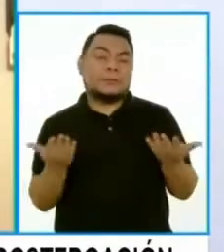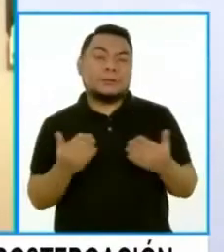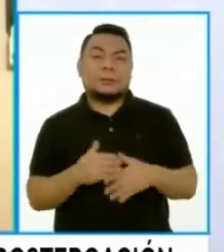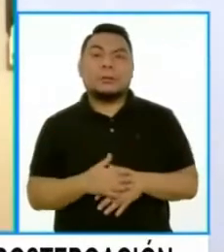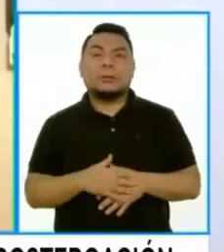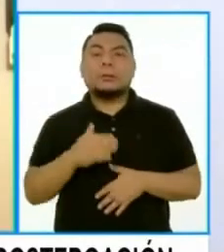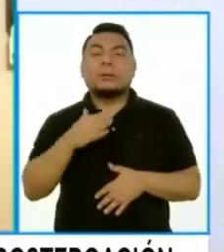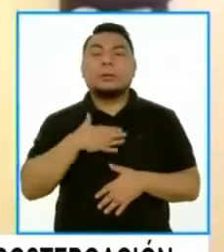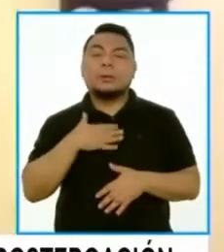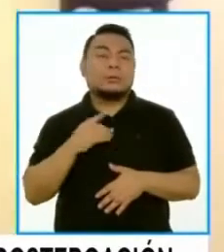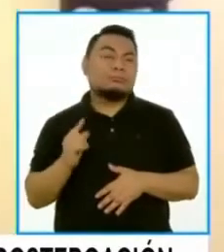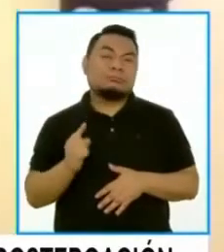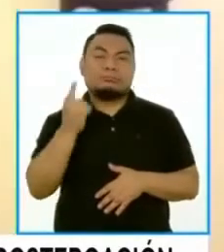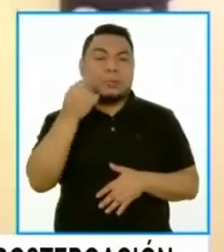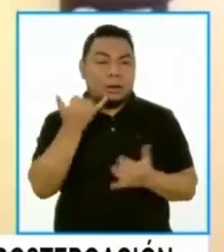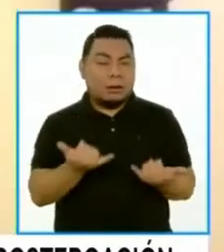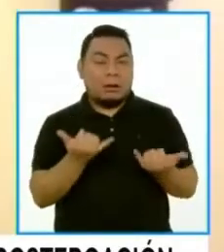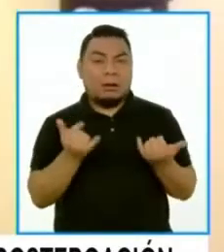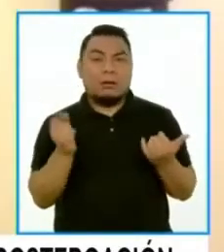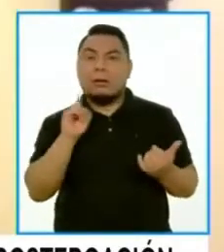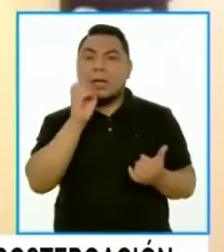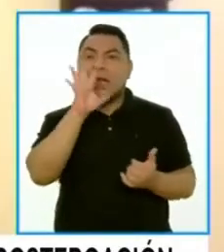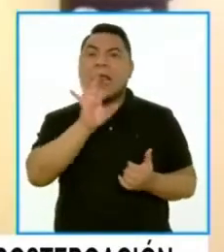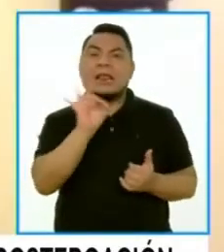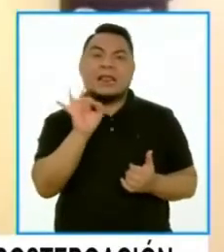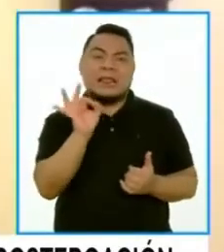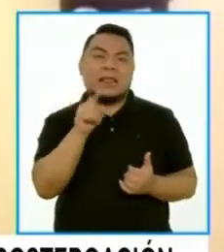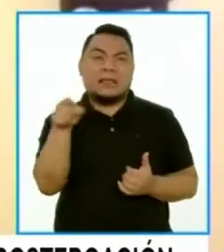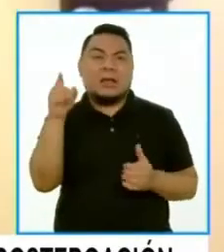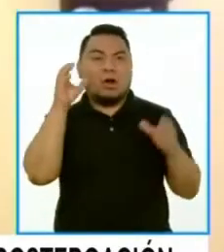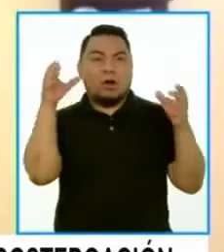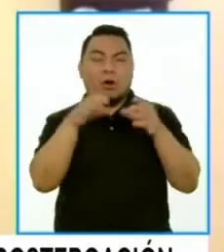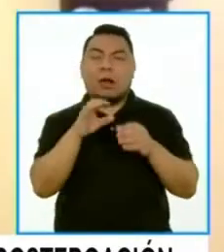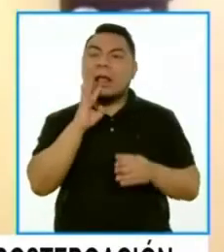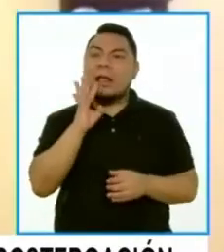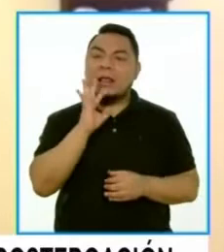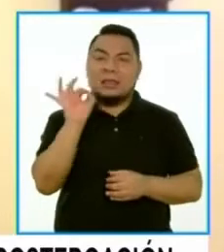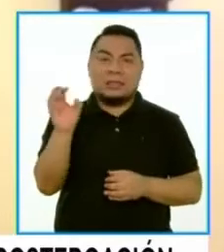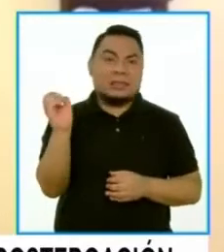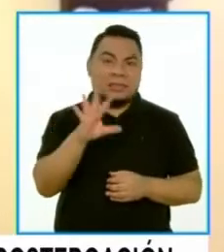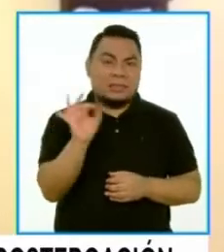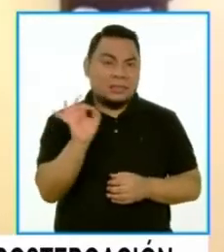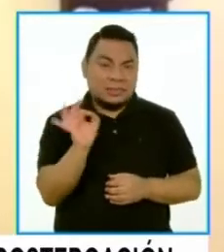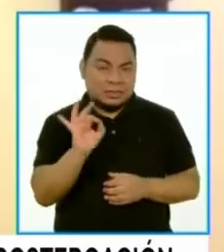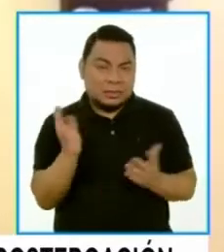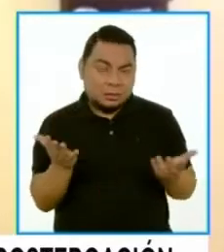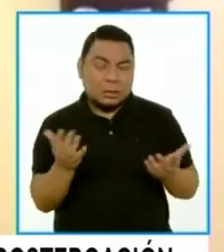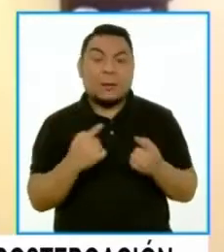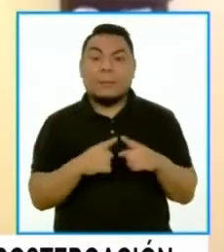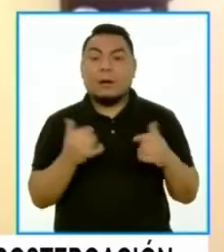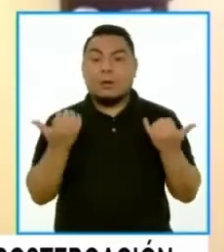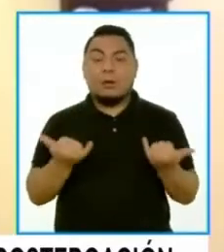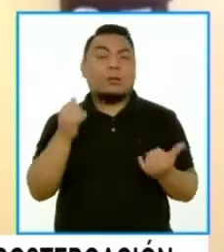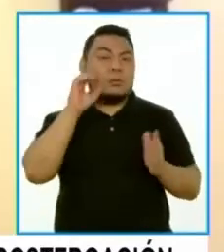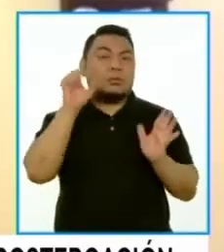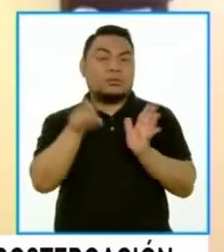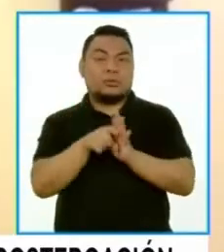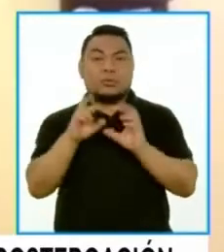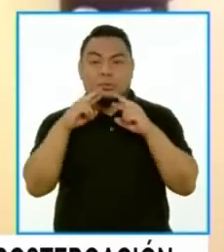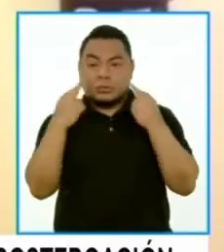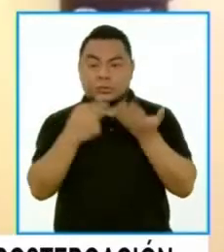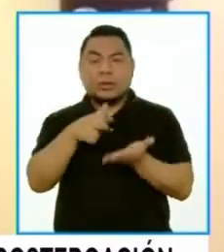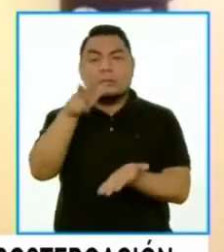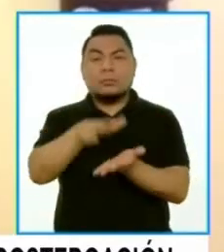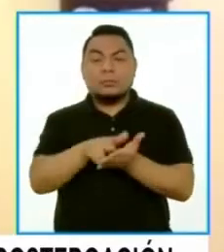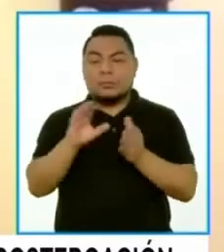menos explícitamente ahora no se dice nada de eso en el Congreso hoy día, por ejemplo hemos aprobado